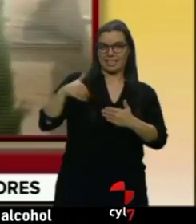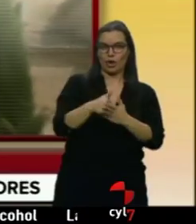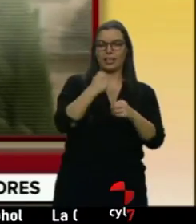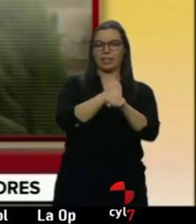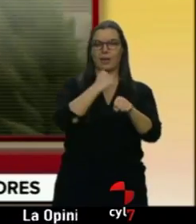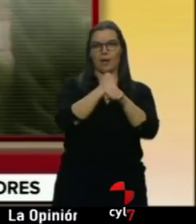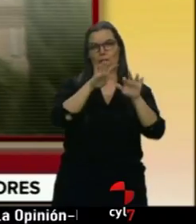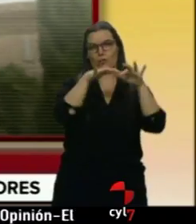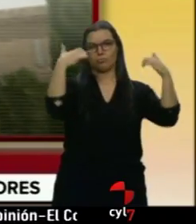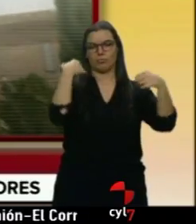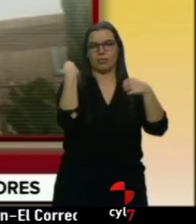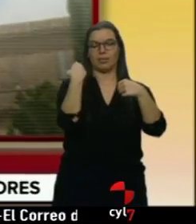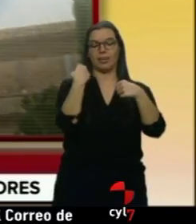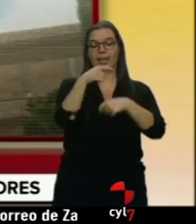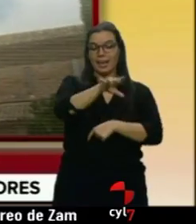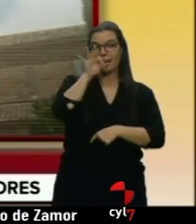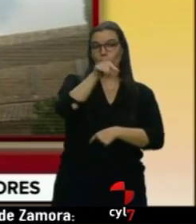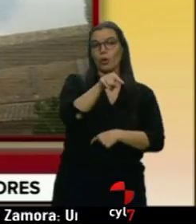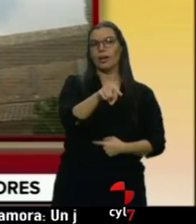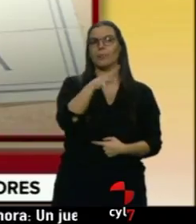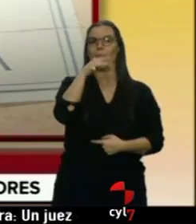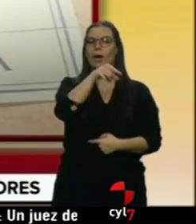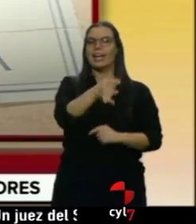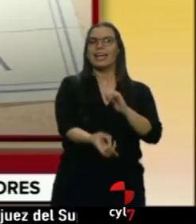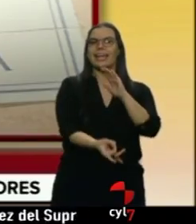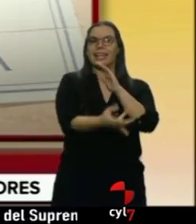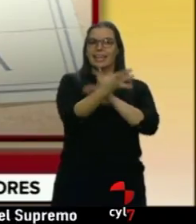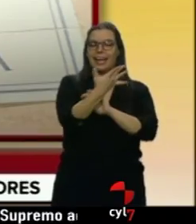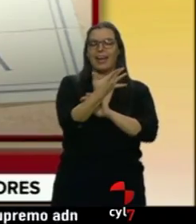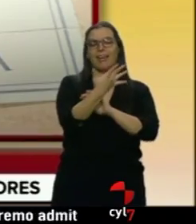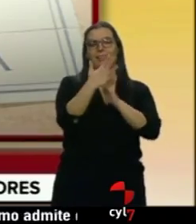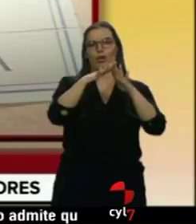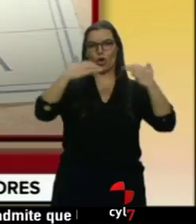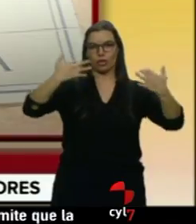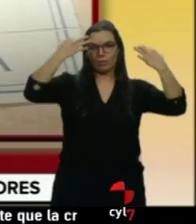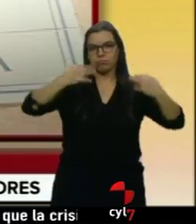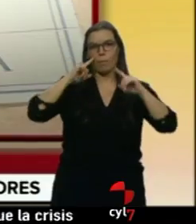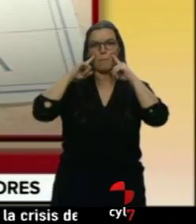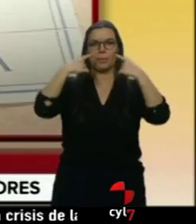hemiciclo regional se ha elegido este lugar porque allí se constituyeron las cortes hace tres décadas y media